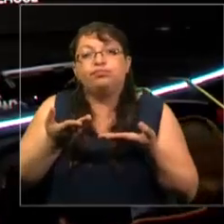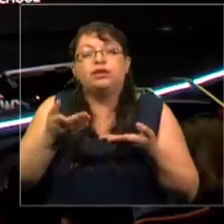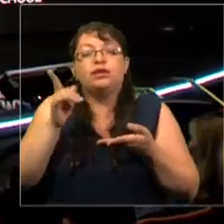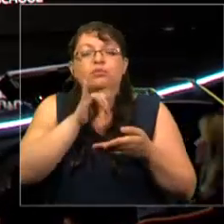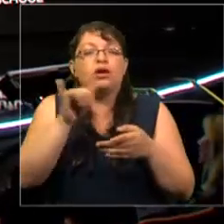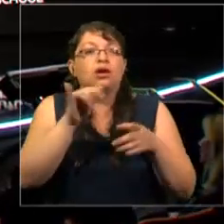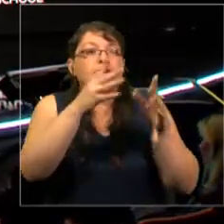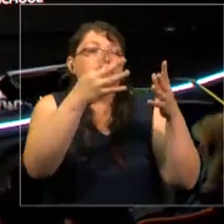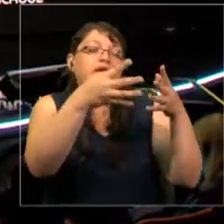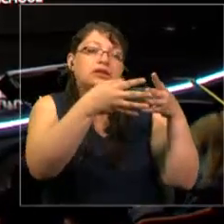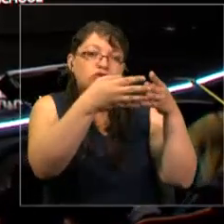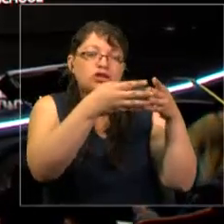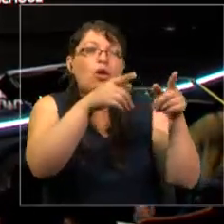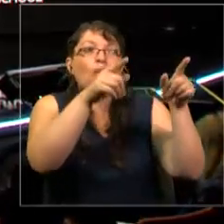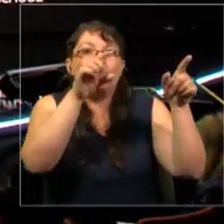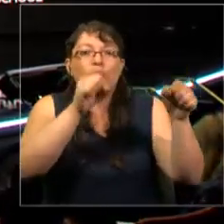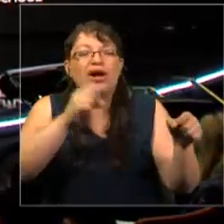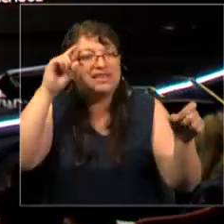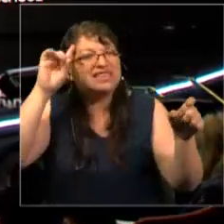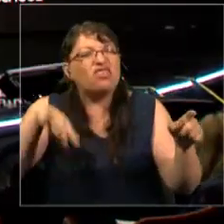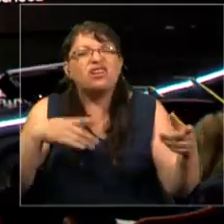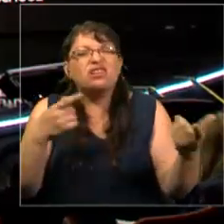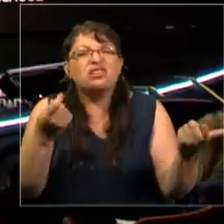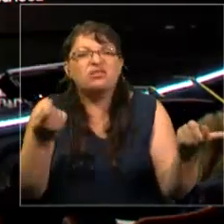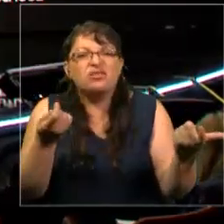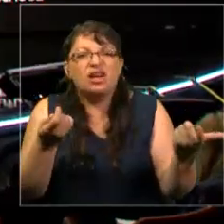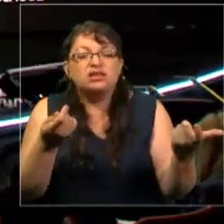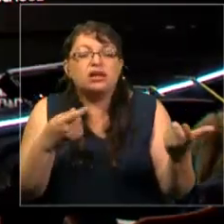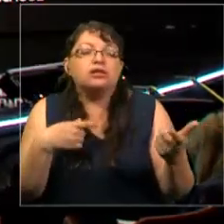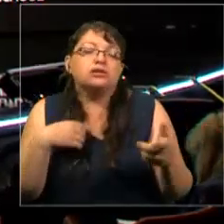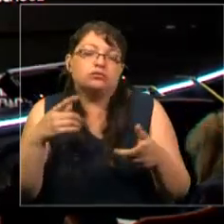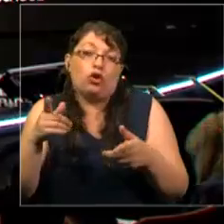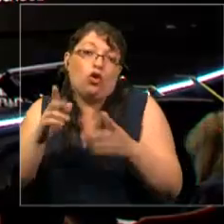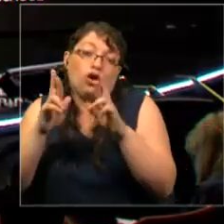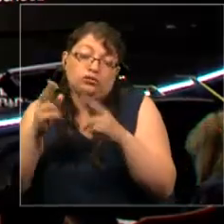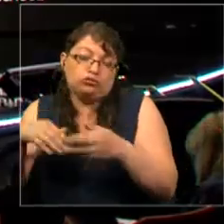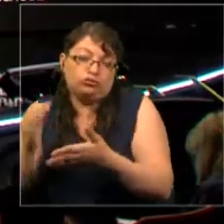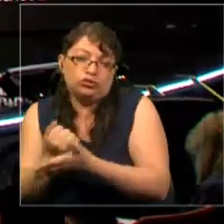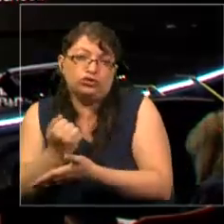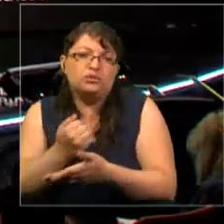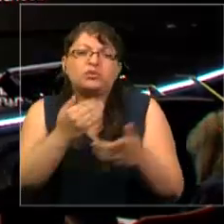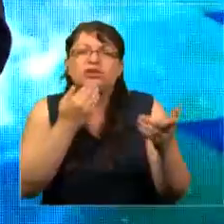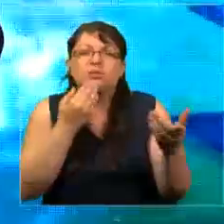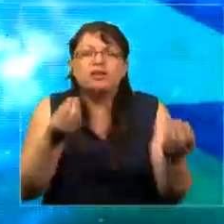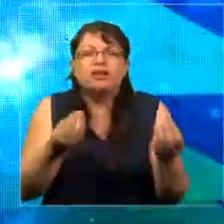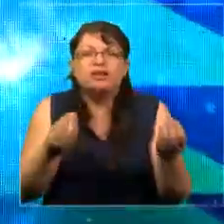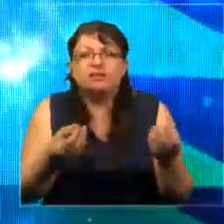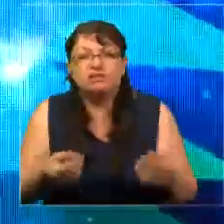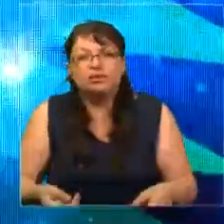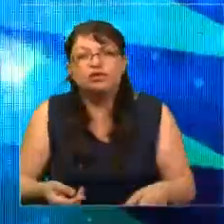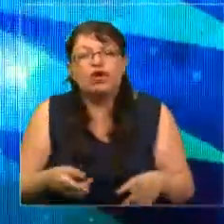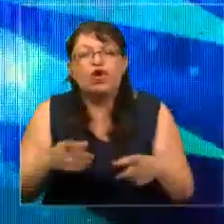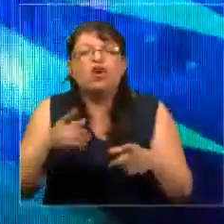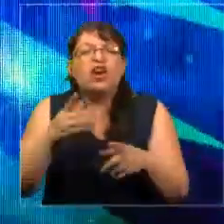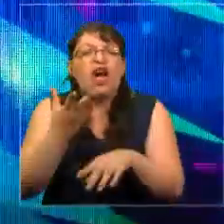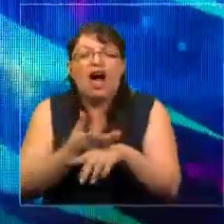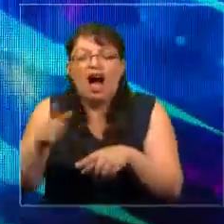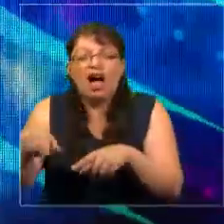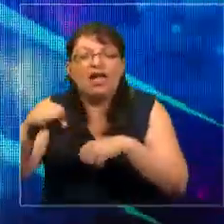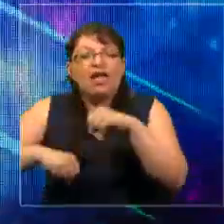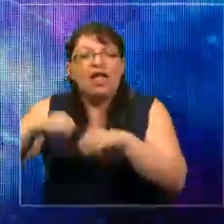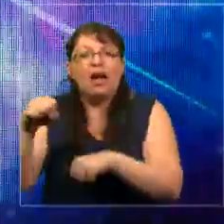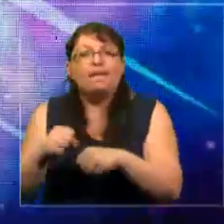estadounidenses vayan a saber qué ocurrió si tenemos éxito y qué estaba en los servidores que fueron